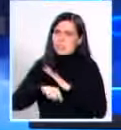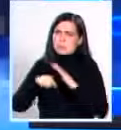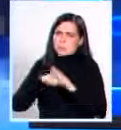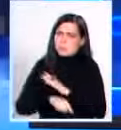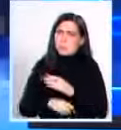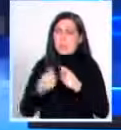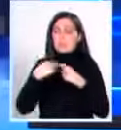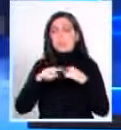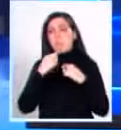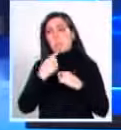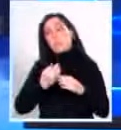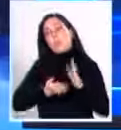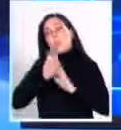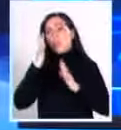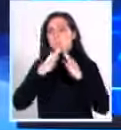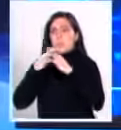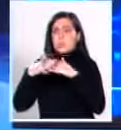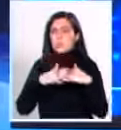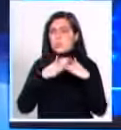Entonces, se me ocurrió ir a Estados Unidos.